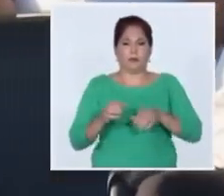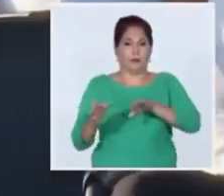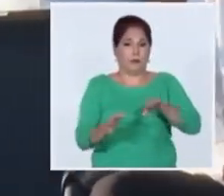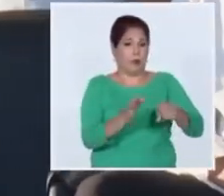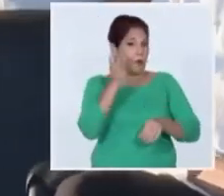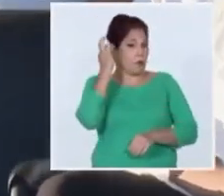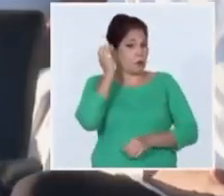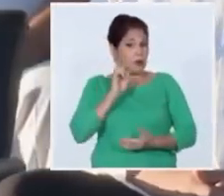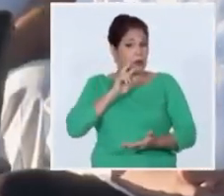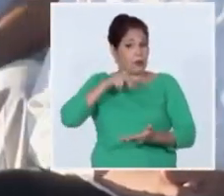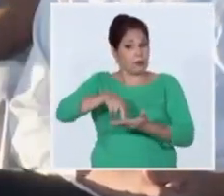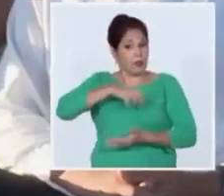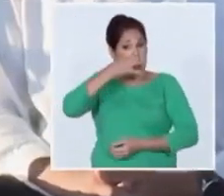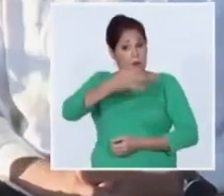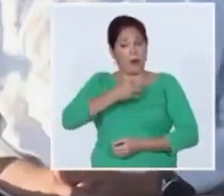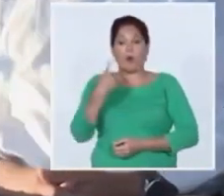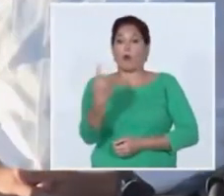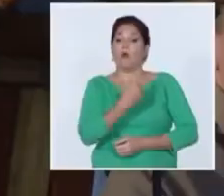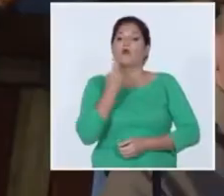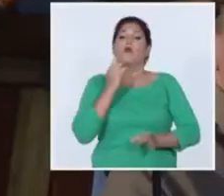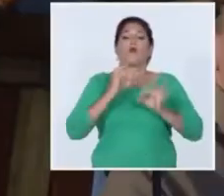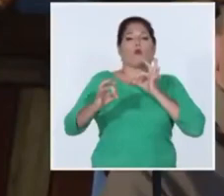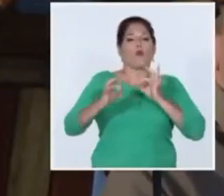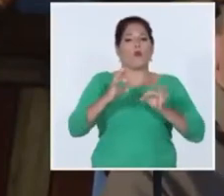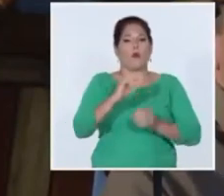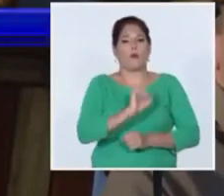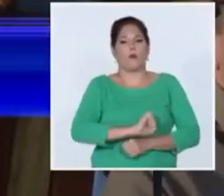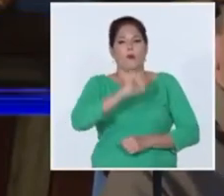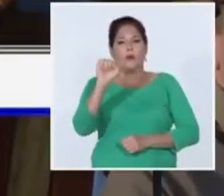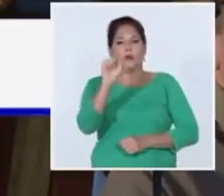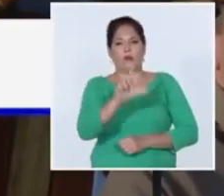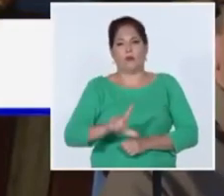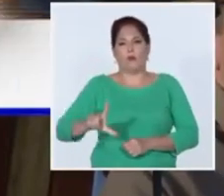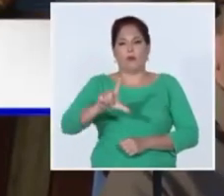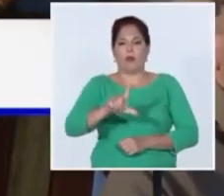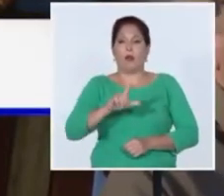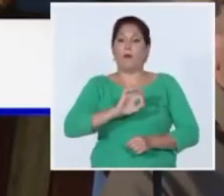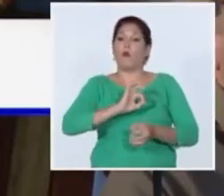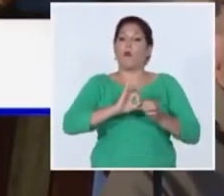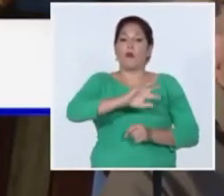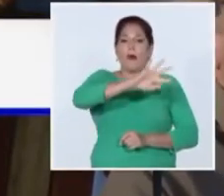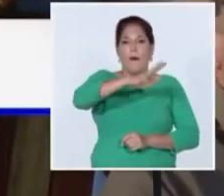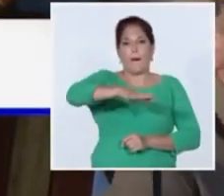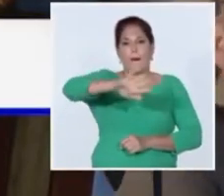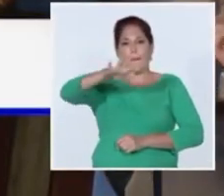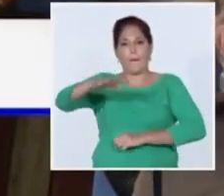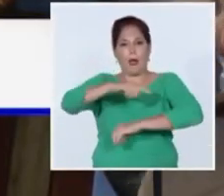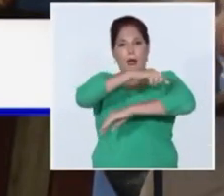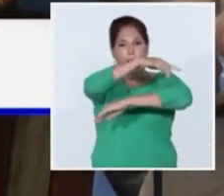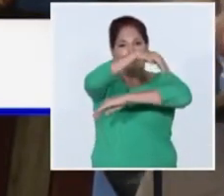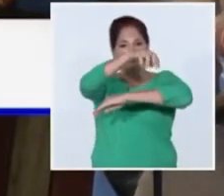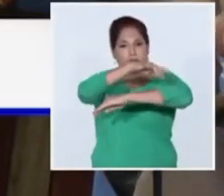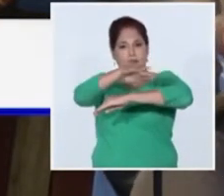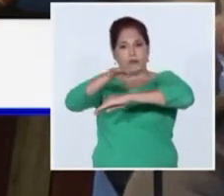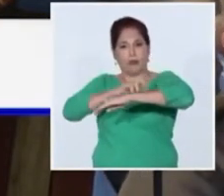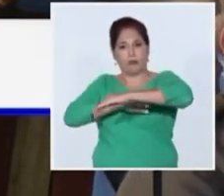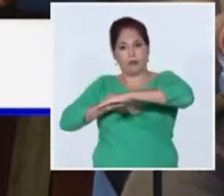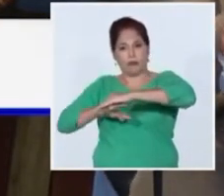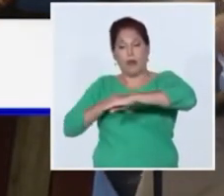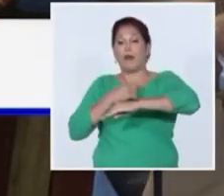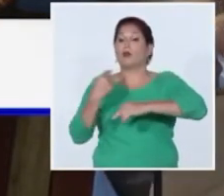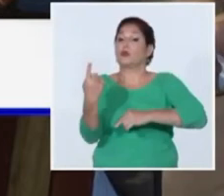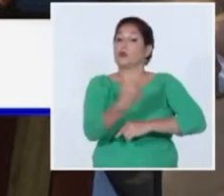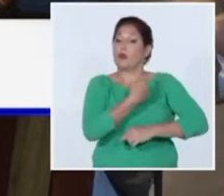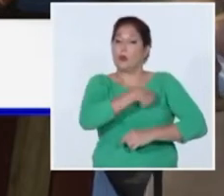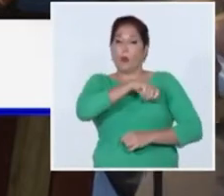llamada a preservar las conquistas del socialismo y a cuidar nuestras costas y mares y junto al pueblo prepararnos y estar